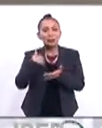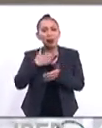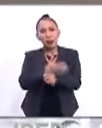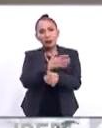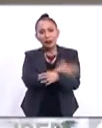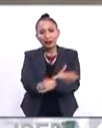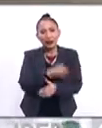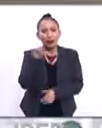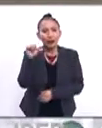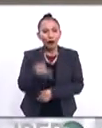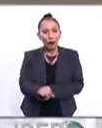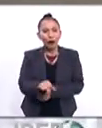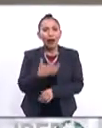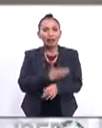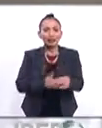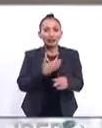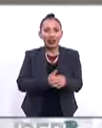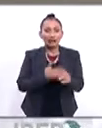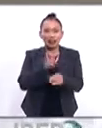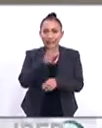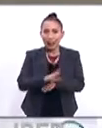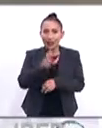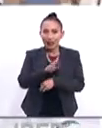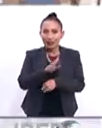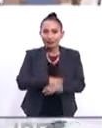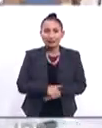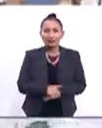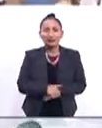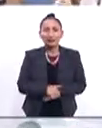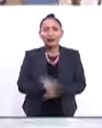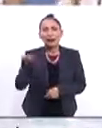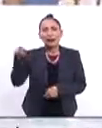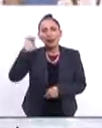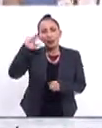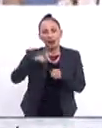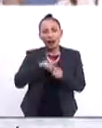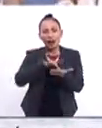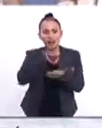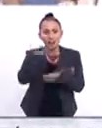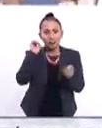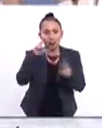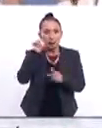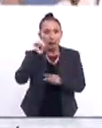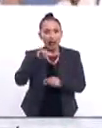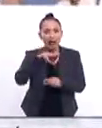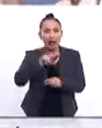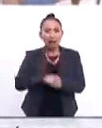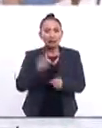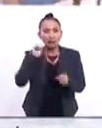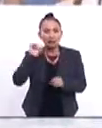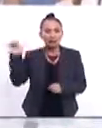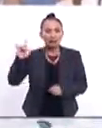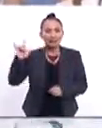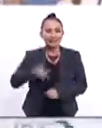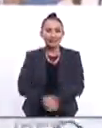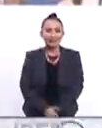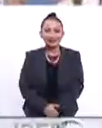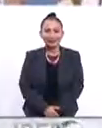también por acompañarnos esta tarde de miércoles esta tarde de miércoles en Europa gracias nos vemos mañana Ana Cris hasta mañana